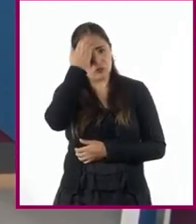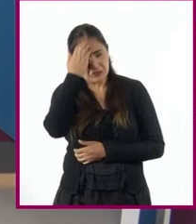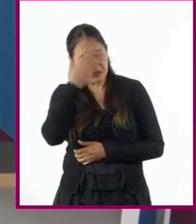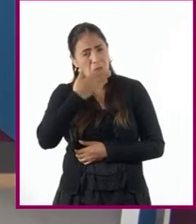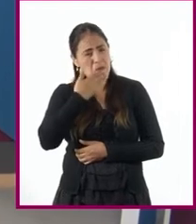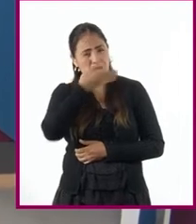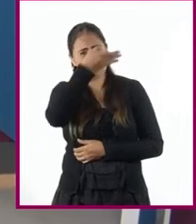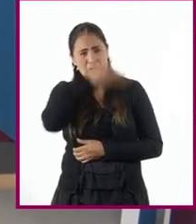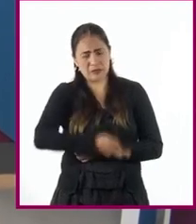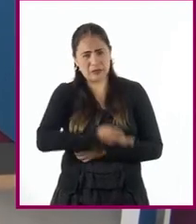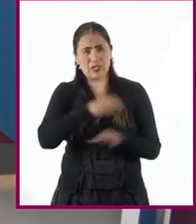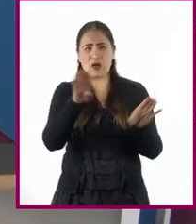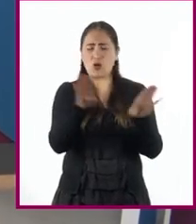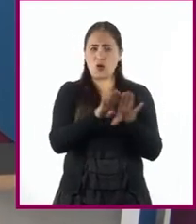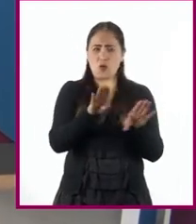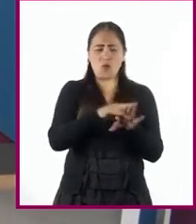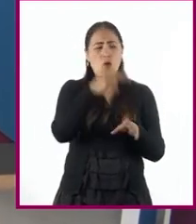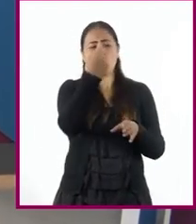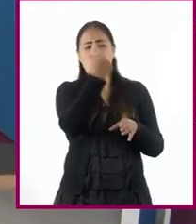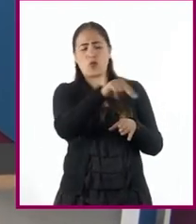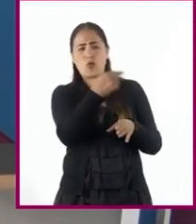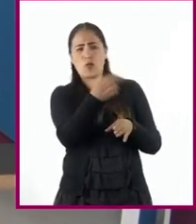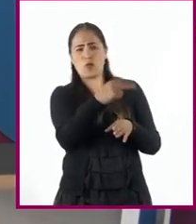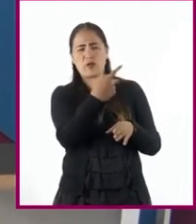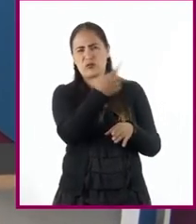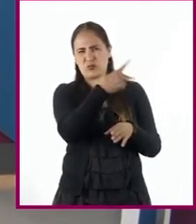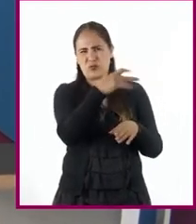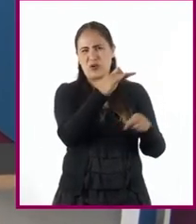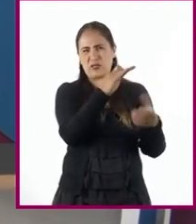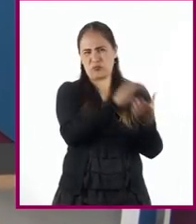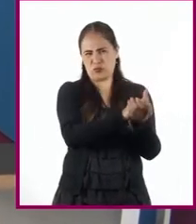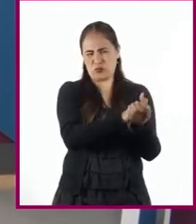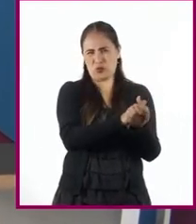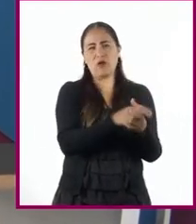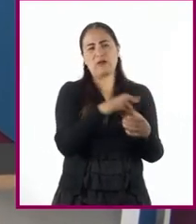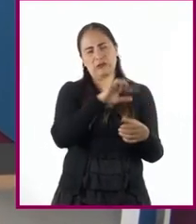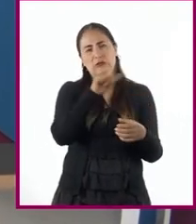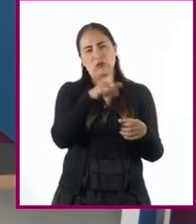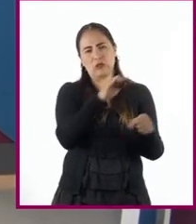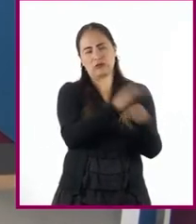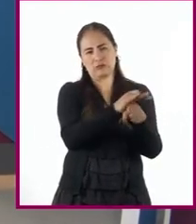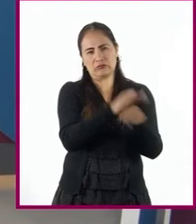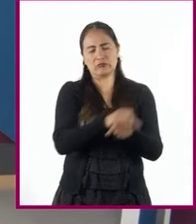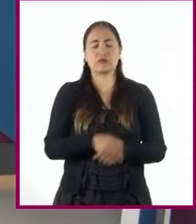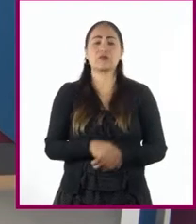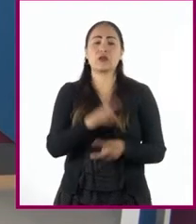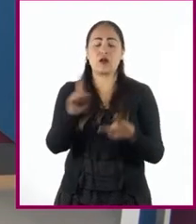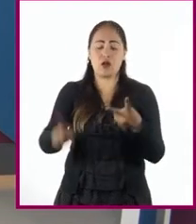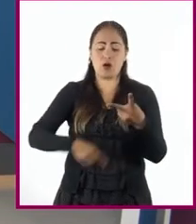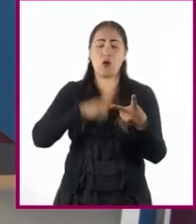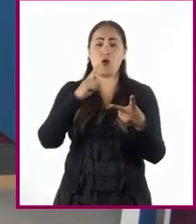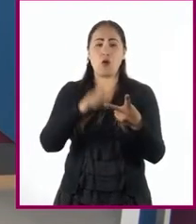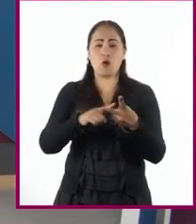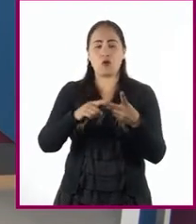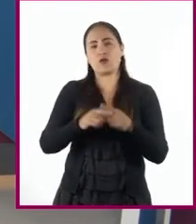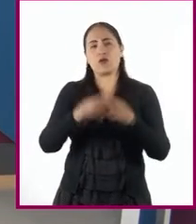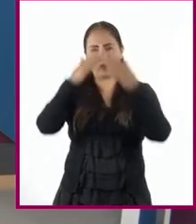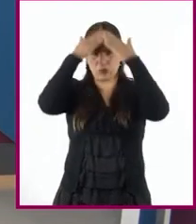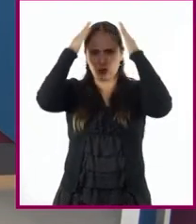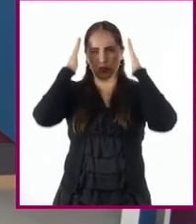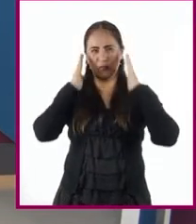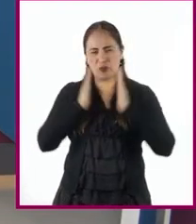a través del nombre y protección del esposo. El otro camino aceptado era el ingreso al convento.